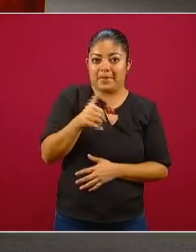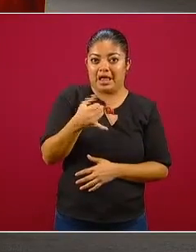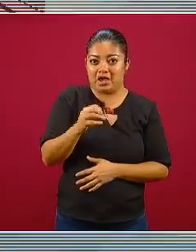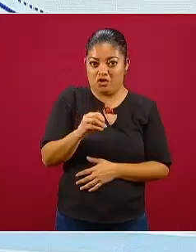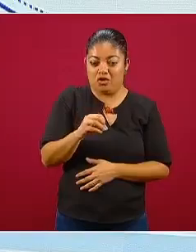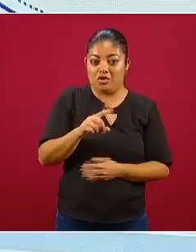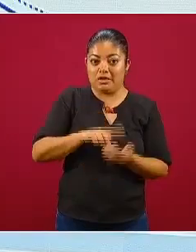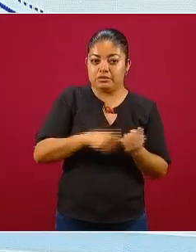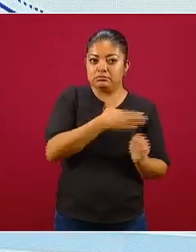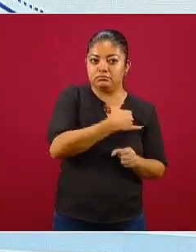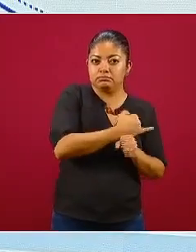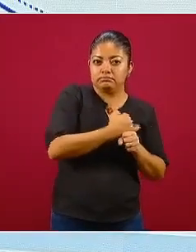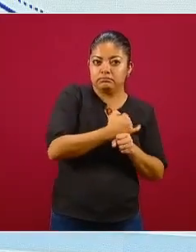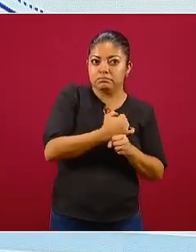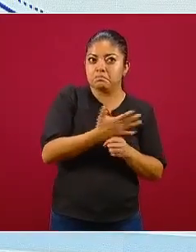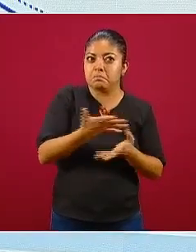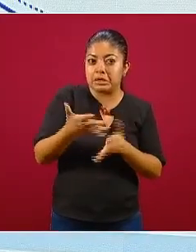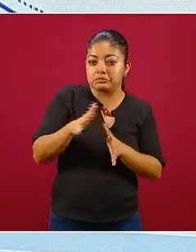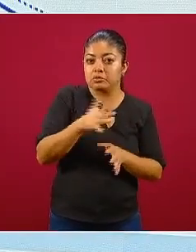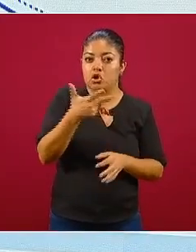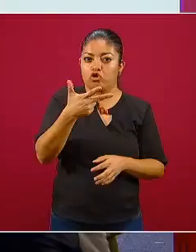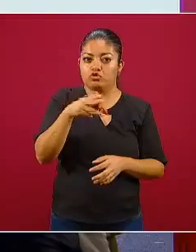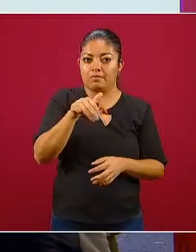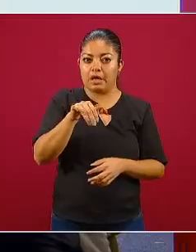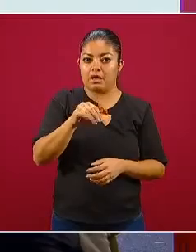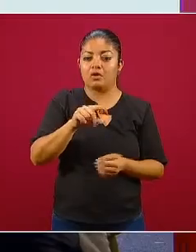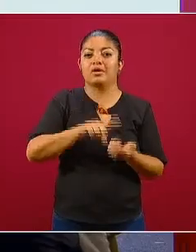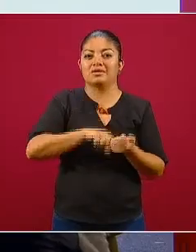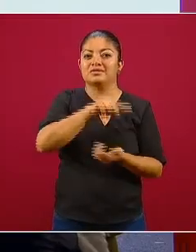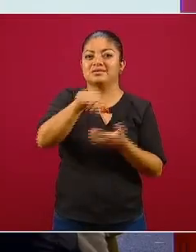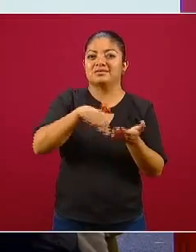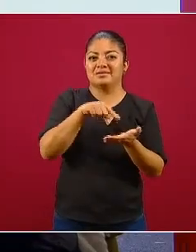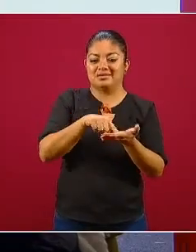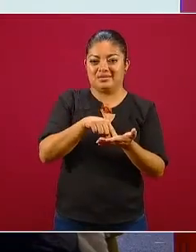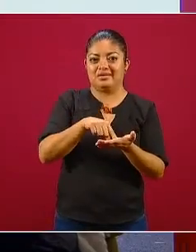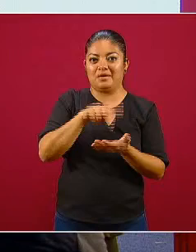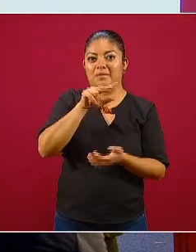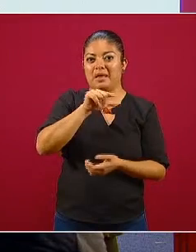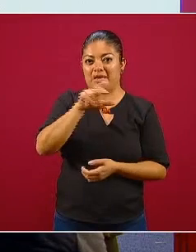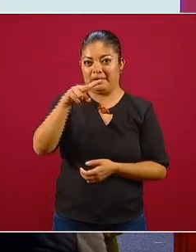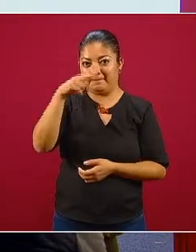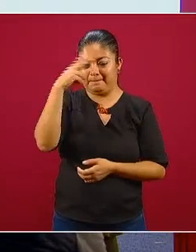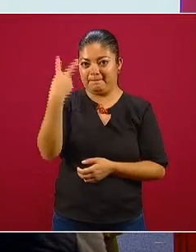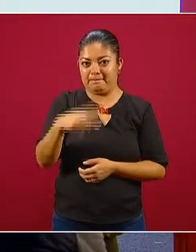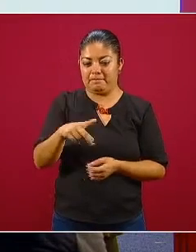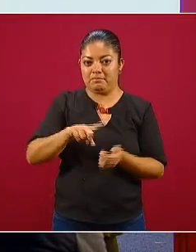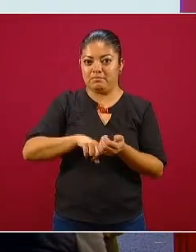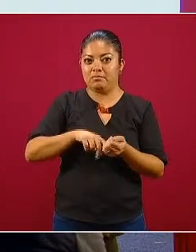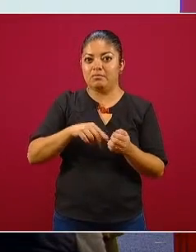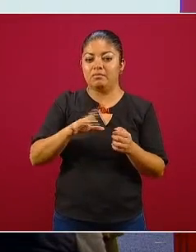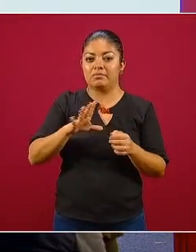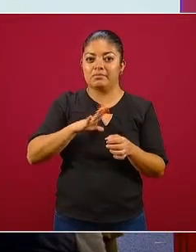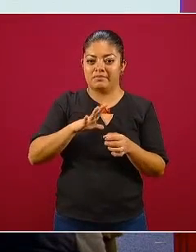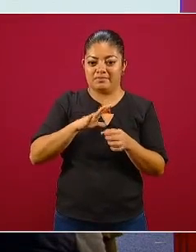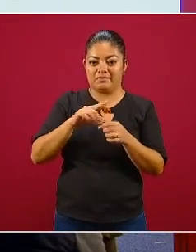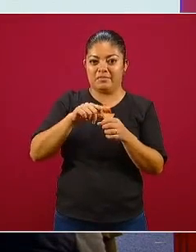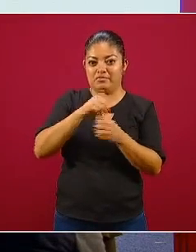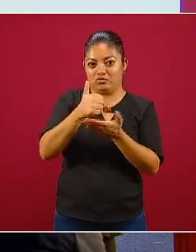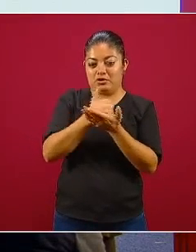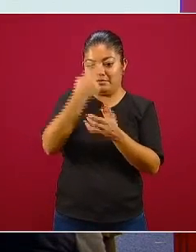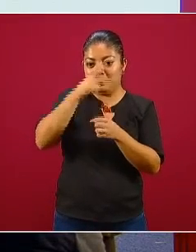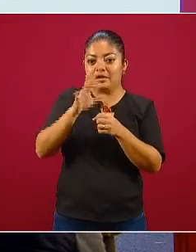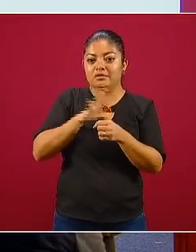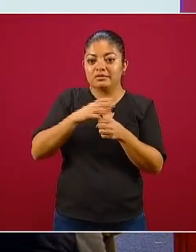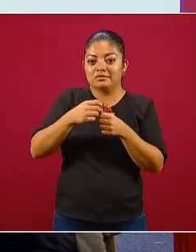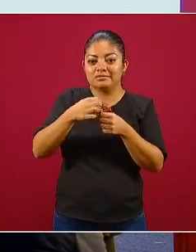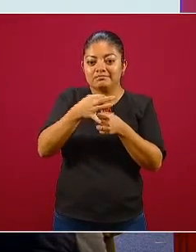este es para la Ciudad de México, el Valle de México concretamente, que incluye la ciudad y los municipios conurbados del Valle de México